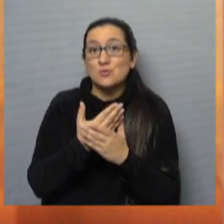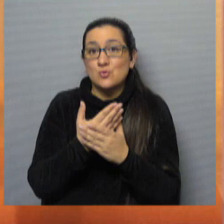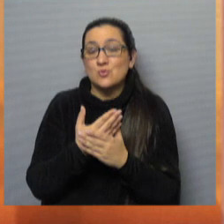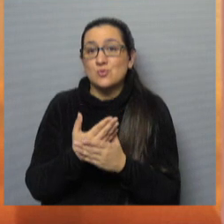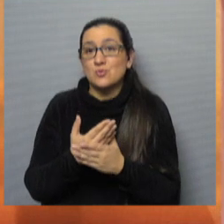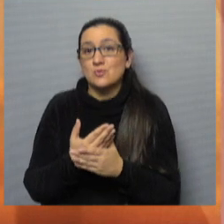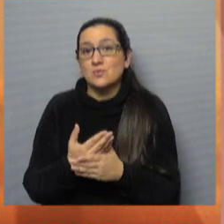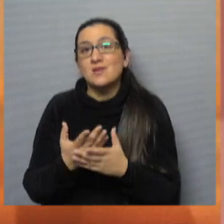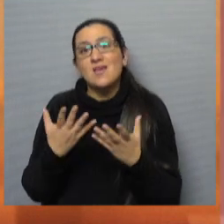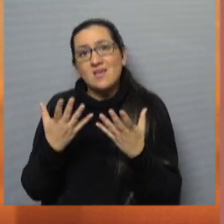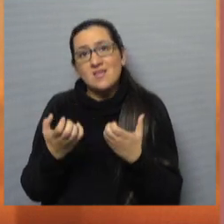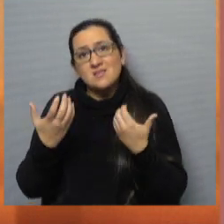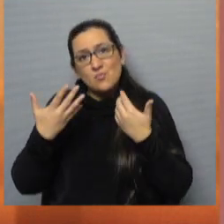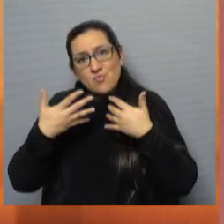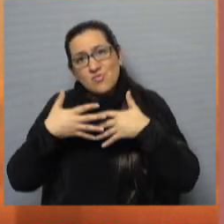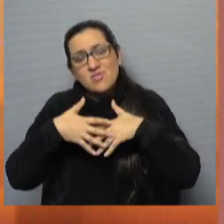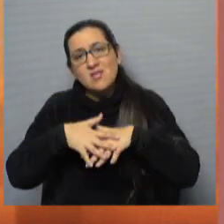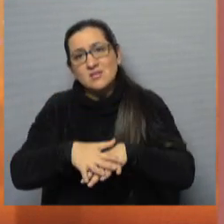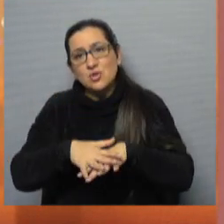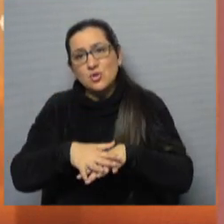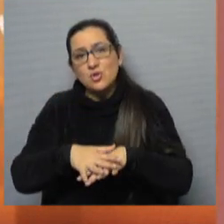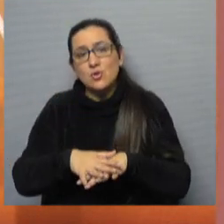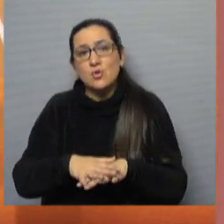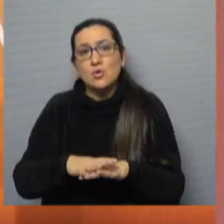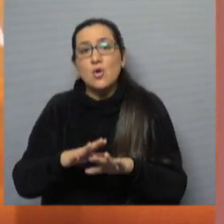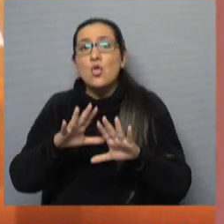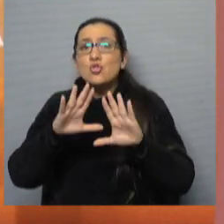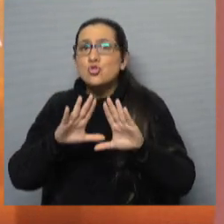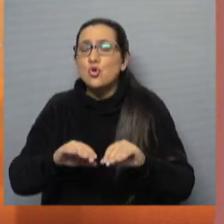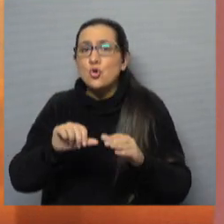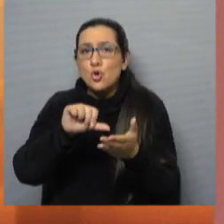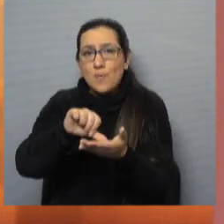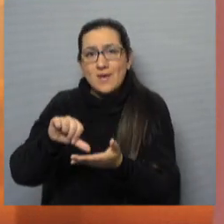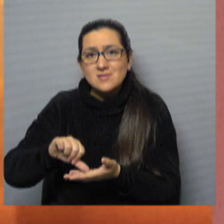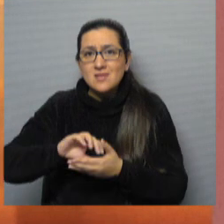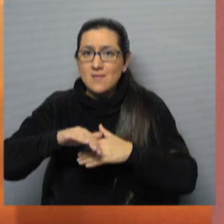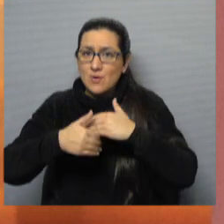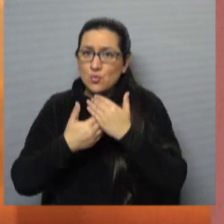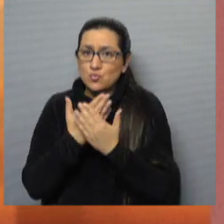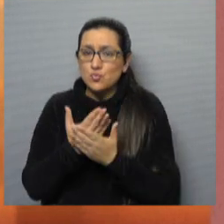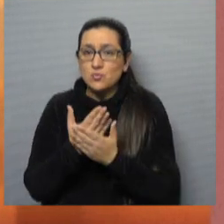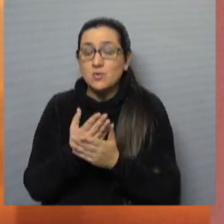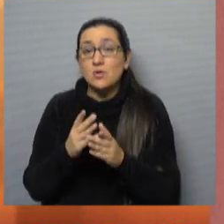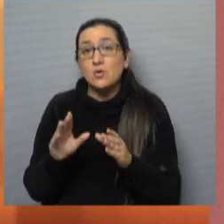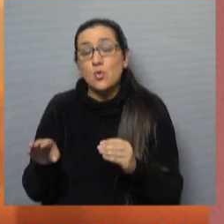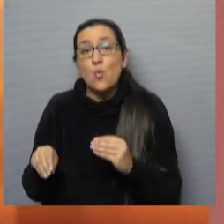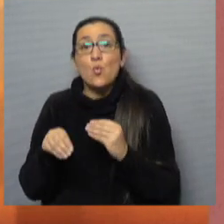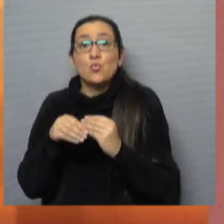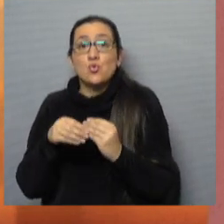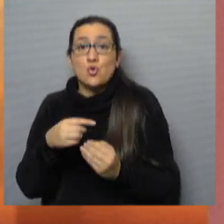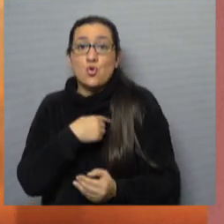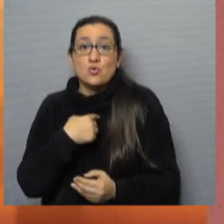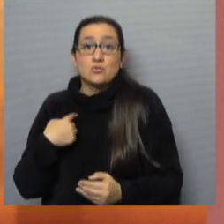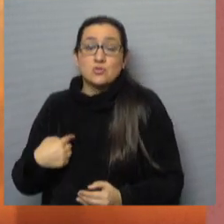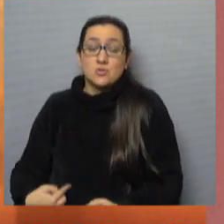ser de integración, o sea, todo el espacio MERCOSURiano y China. Me